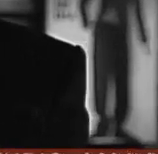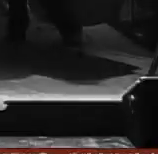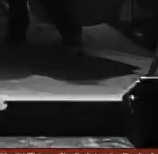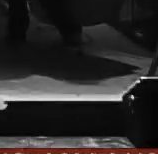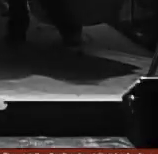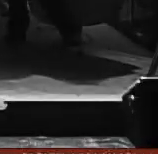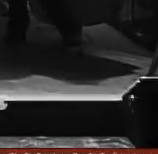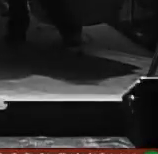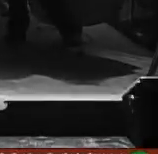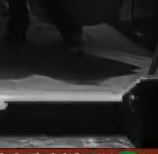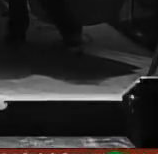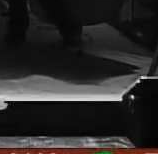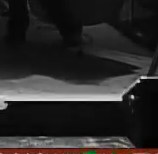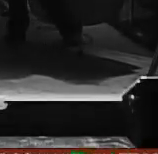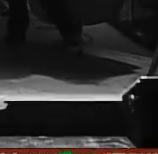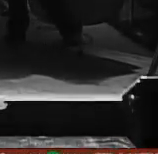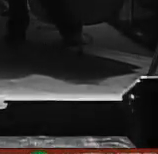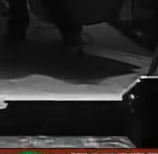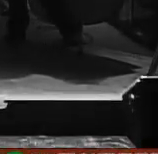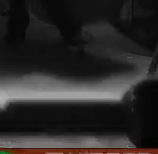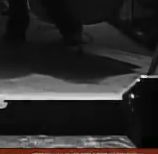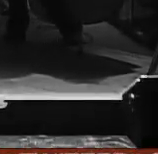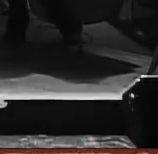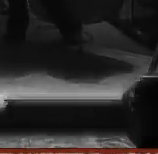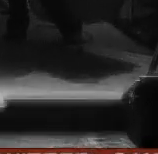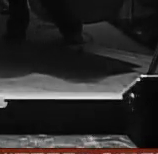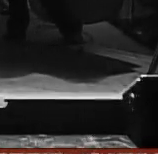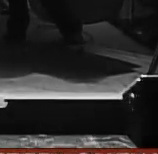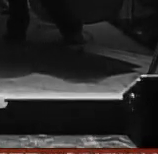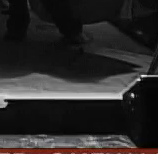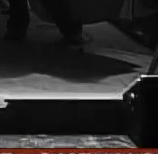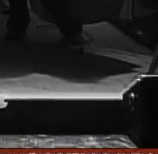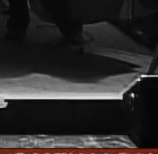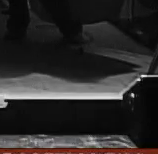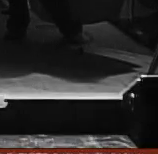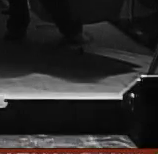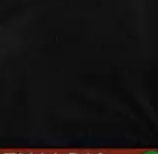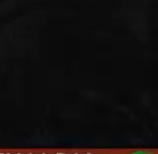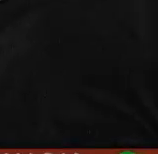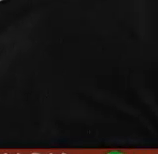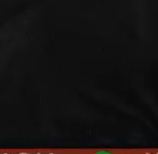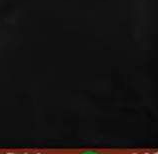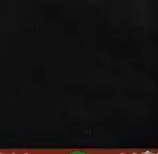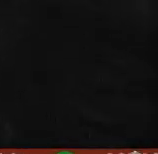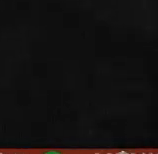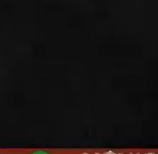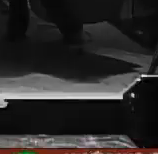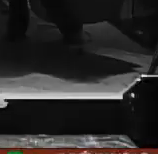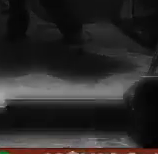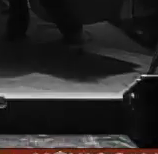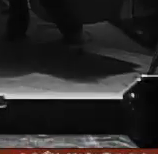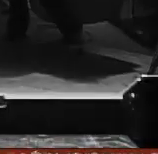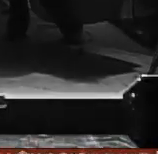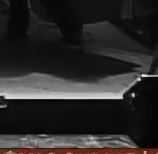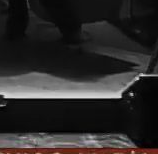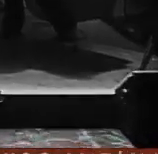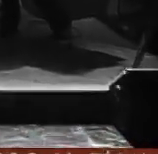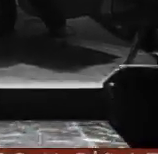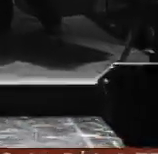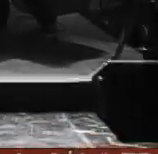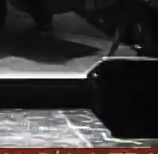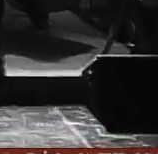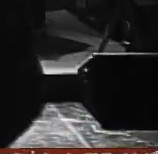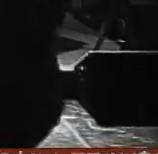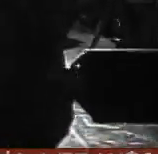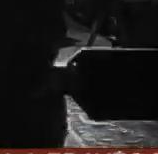hay una compañía en México que se llama Swing México que bueno por ahí nos enseña algunos pasos y en la parte musical